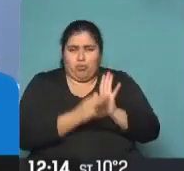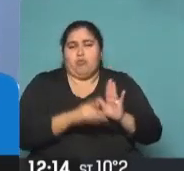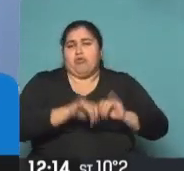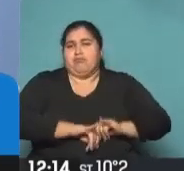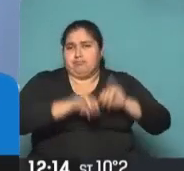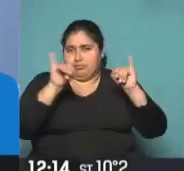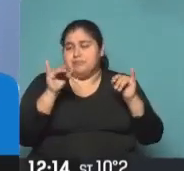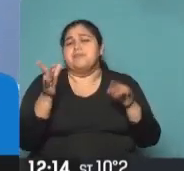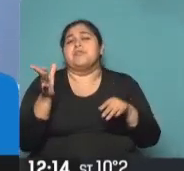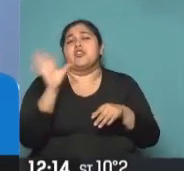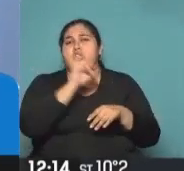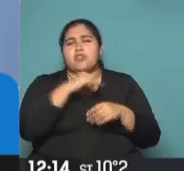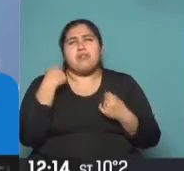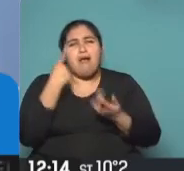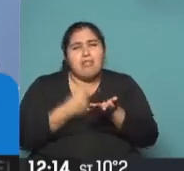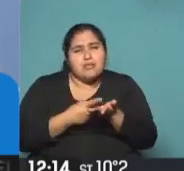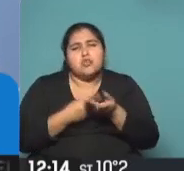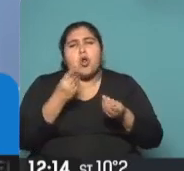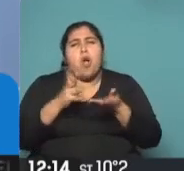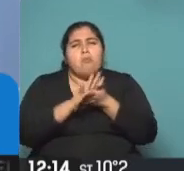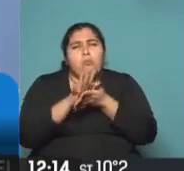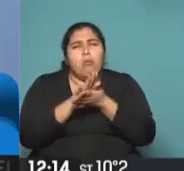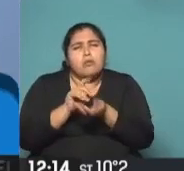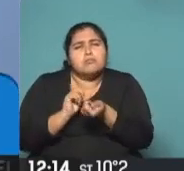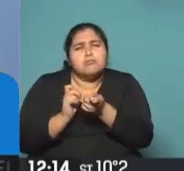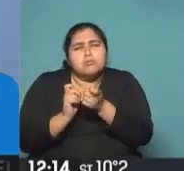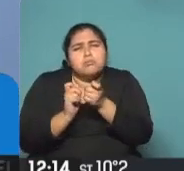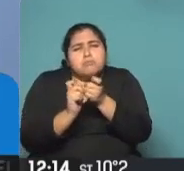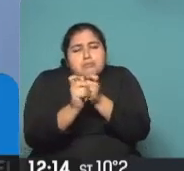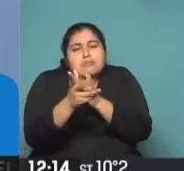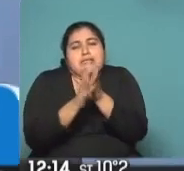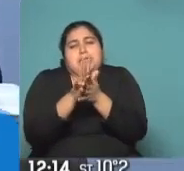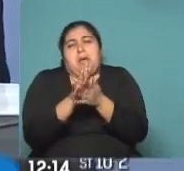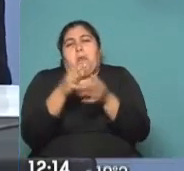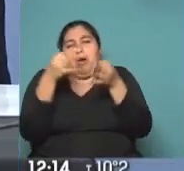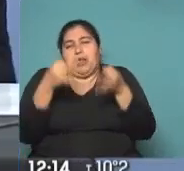que se van a tomar todos los días para ir corrigiendo los problemas que todavía siguen vigentes en el país.